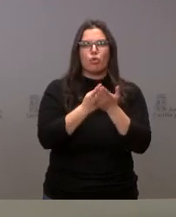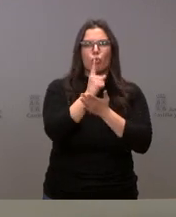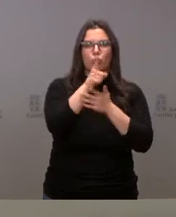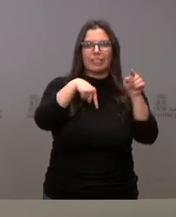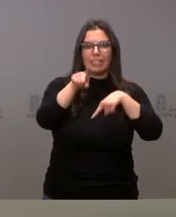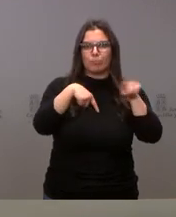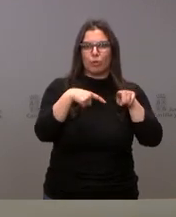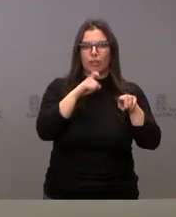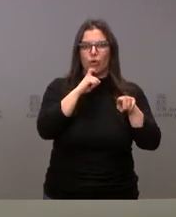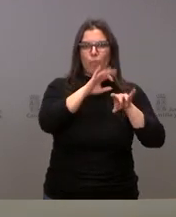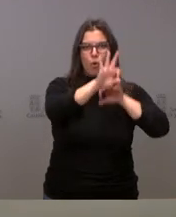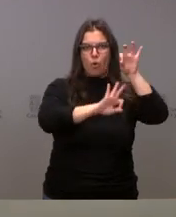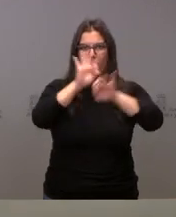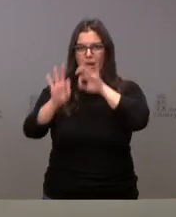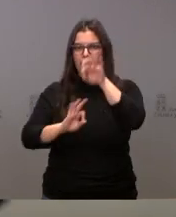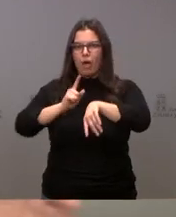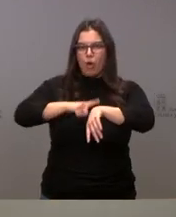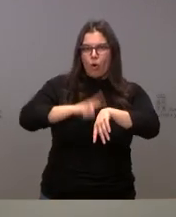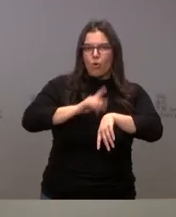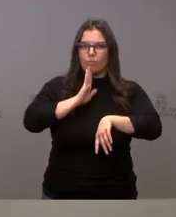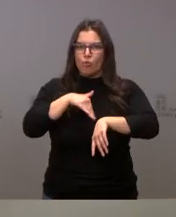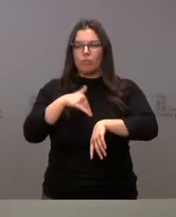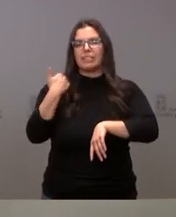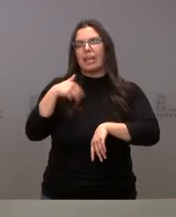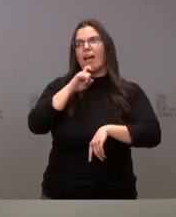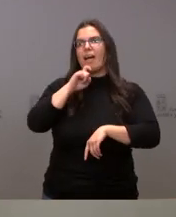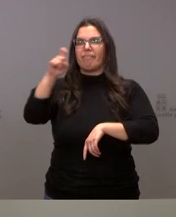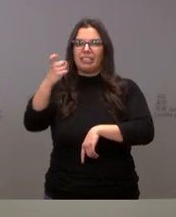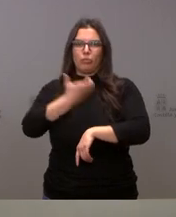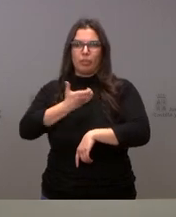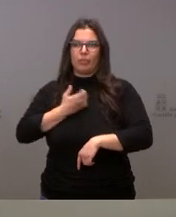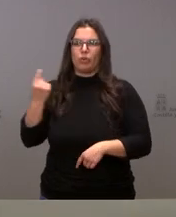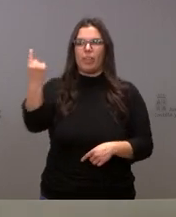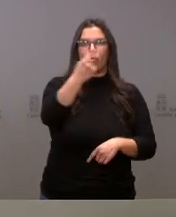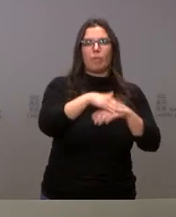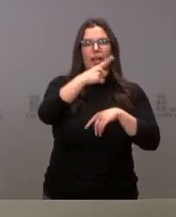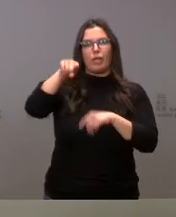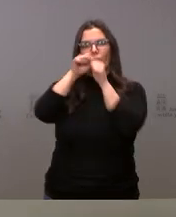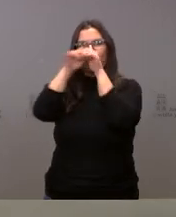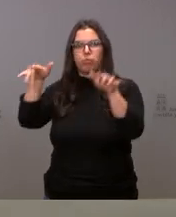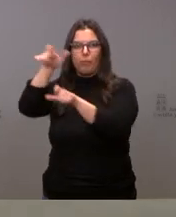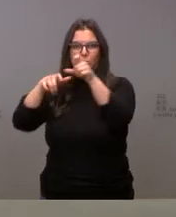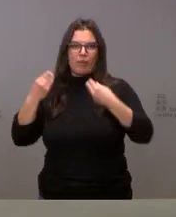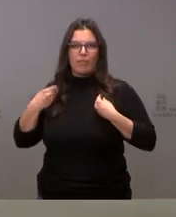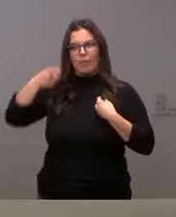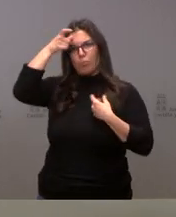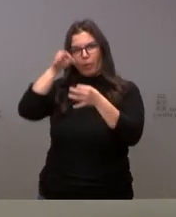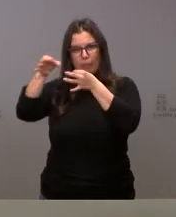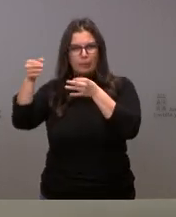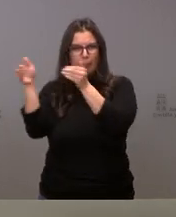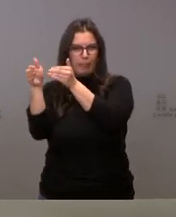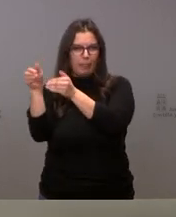y se fijarán los horarios adecuados que serán comunicados a los ayuntamientos para que puedan ser difundidos entre la población de esas